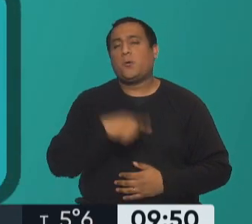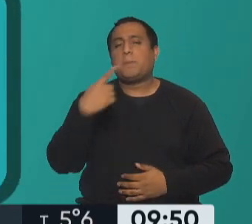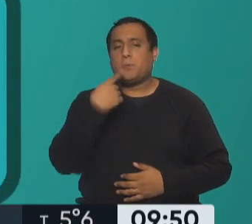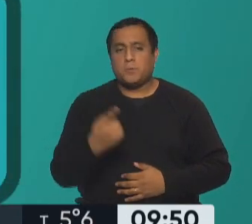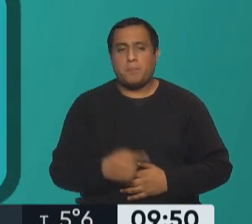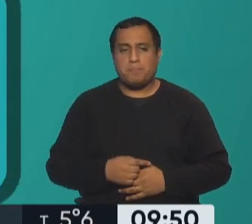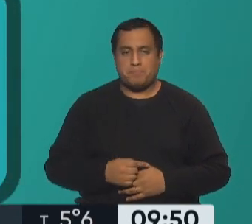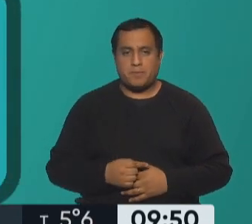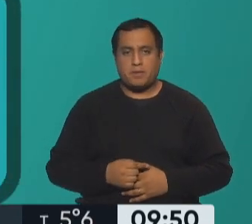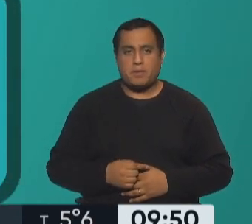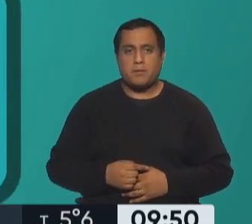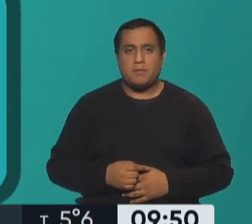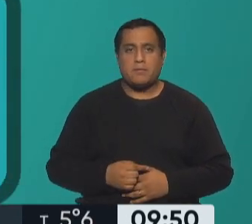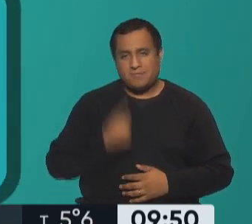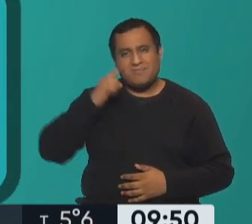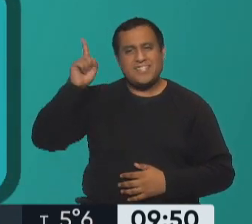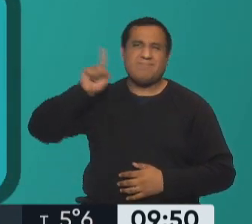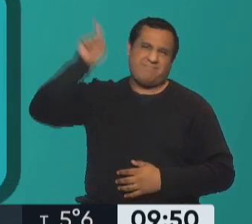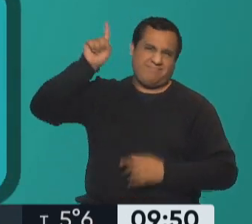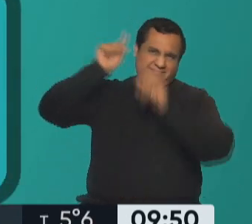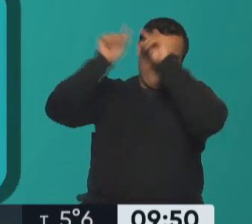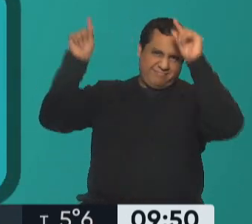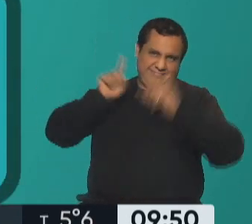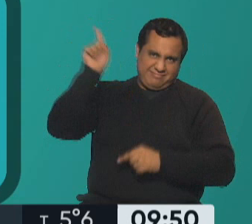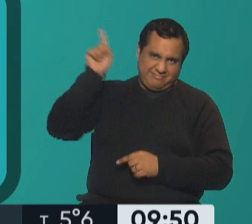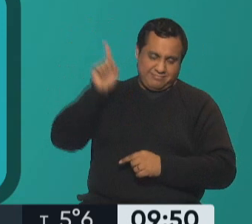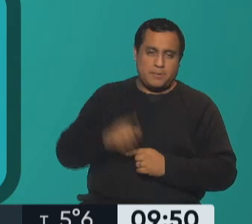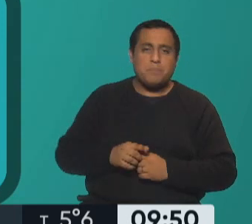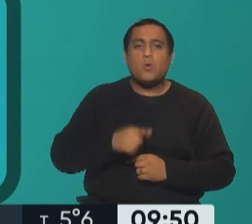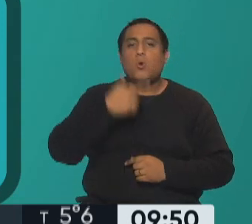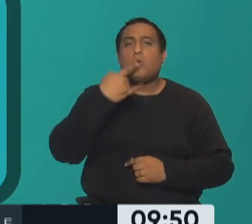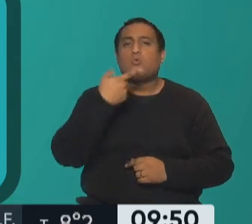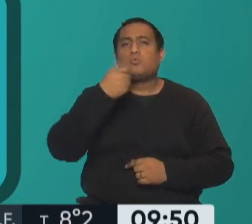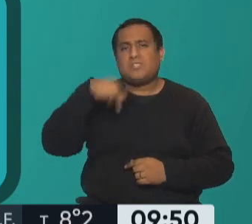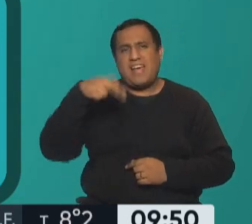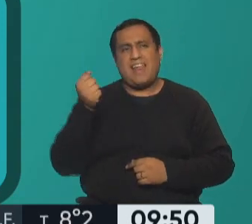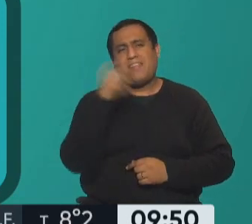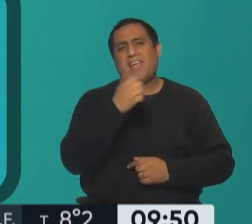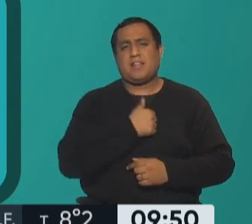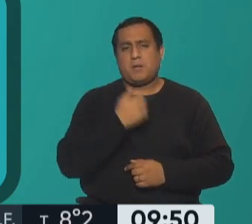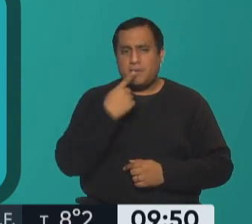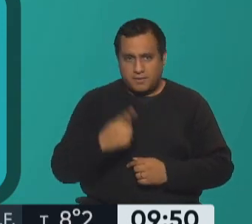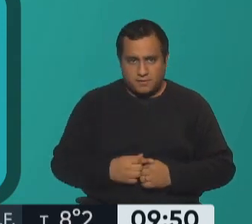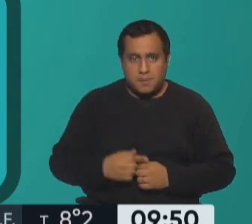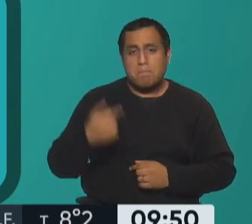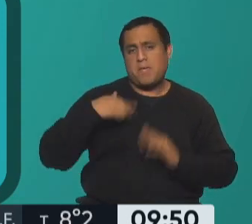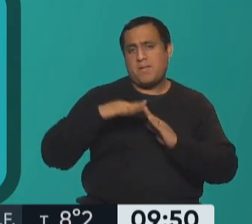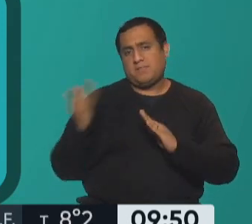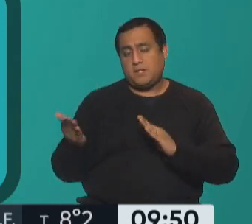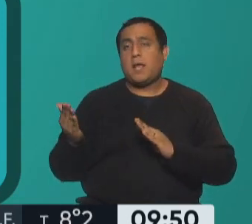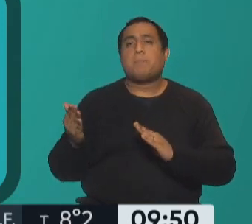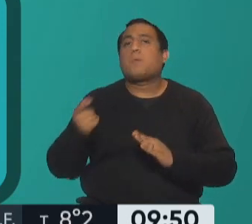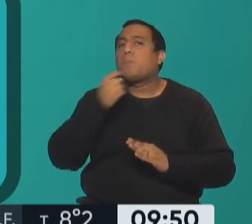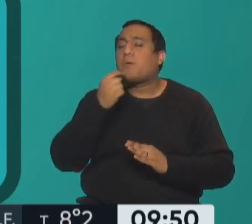pregunta acá la tenés acá está la red social Susana de Catamarca dice mi vecina suele encerrar a su hijo en el baño cuando hace